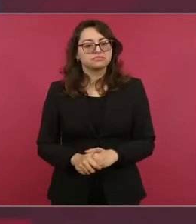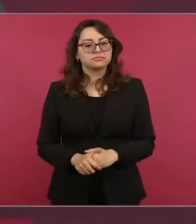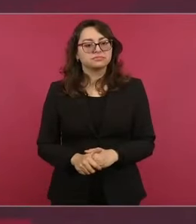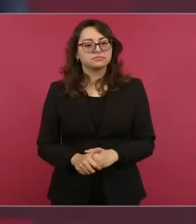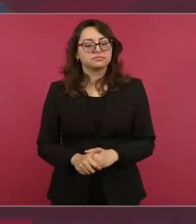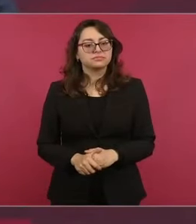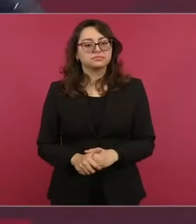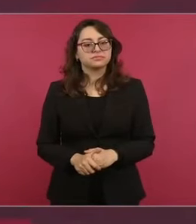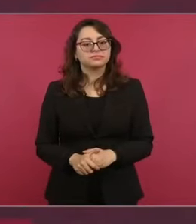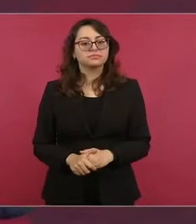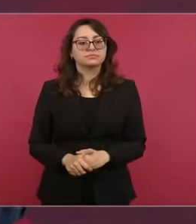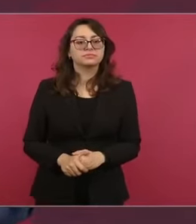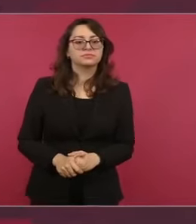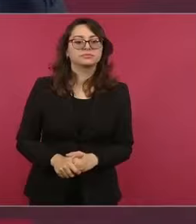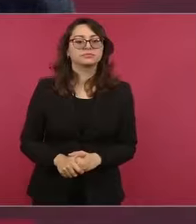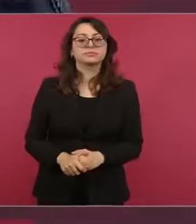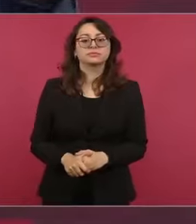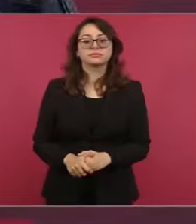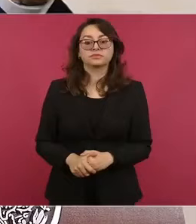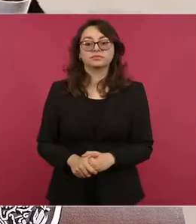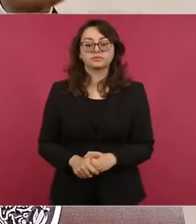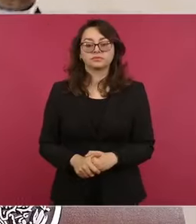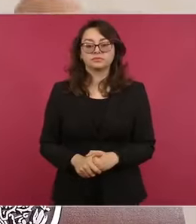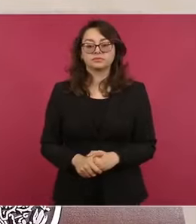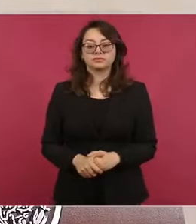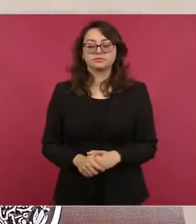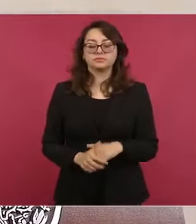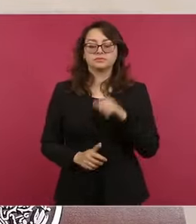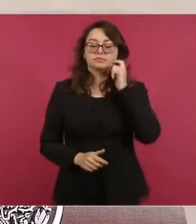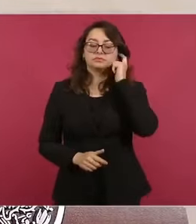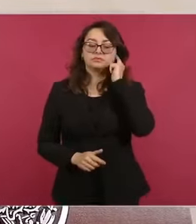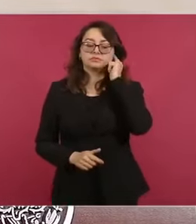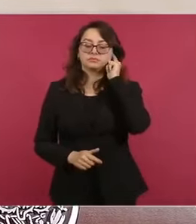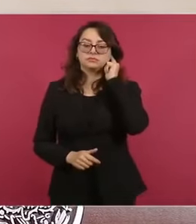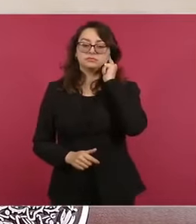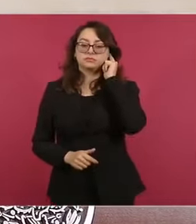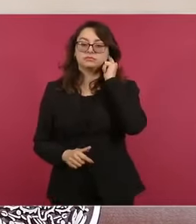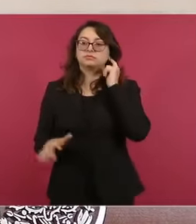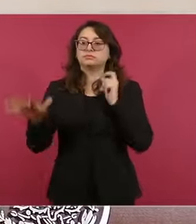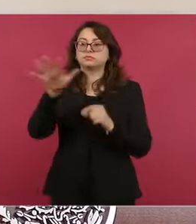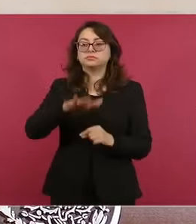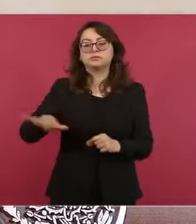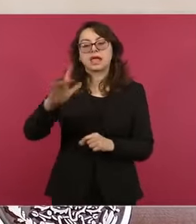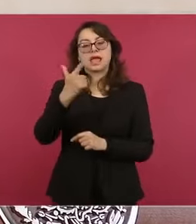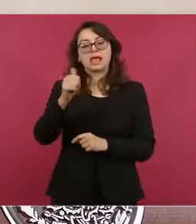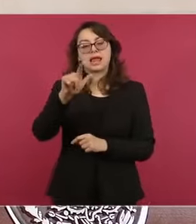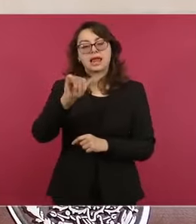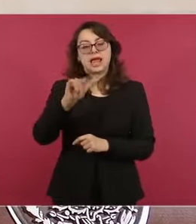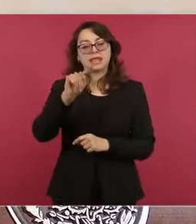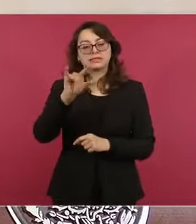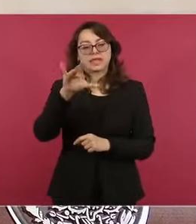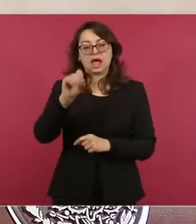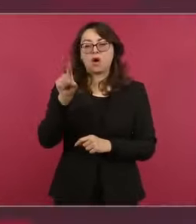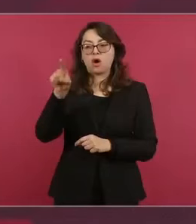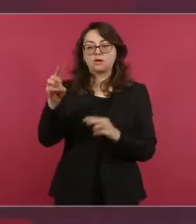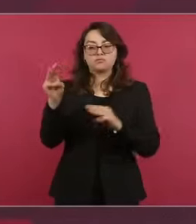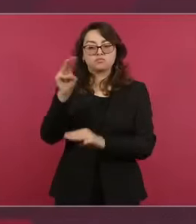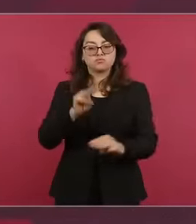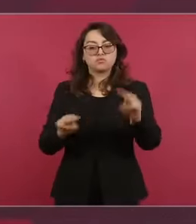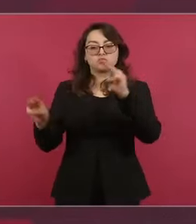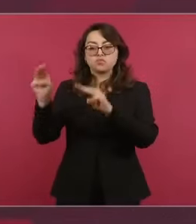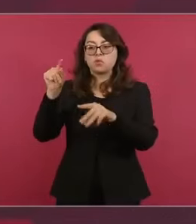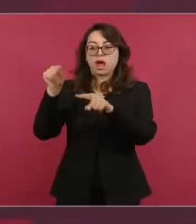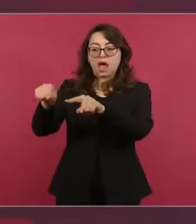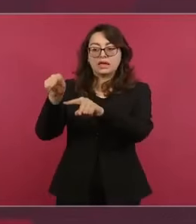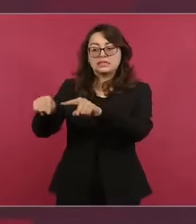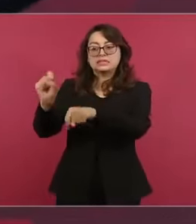alrededor de Islán, de ahí donde es, muy cerca de Guelatao, que ahí es donde está la secundaria, donde